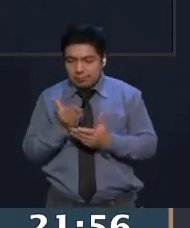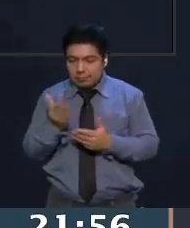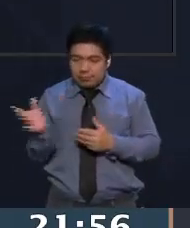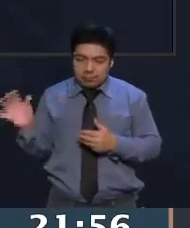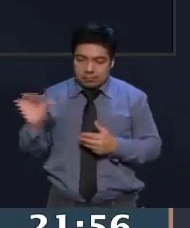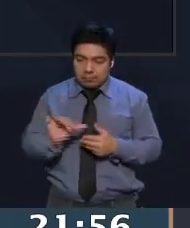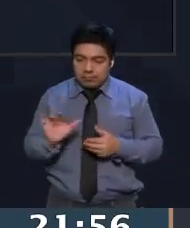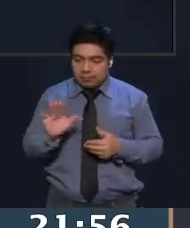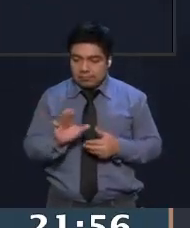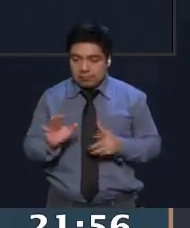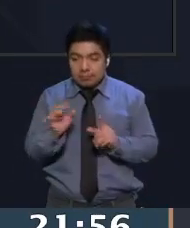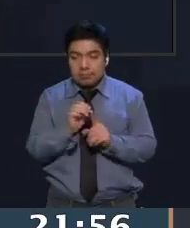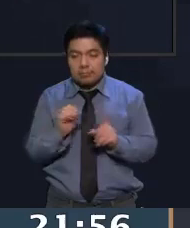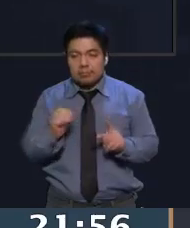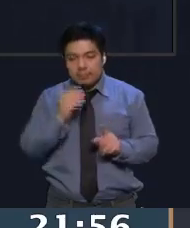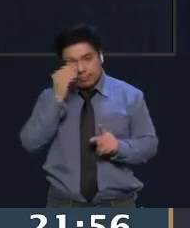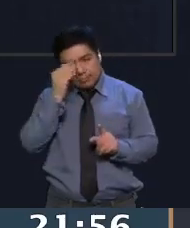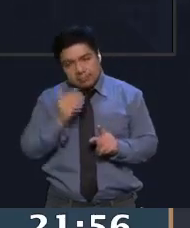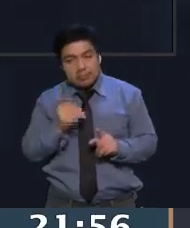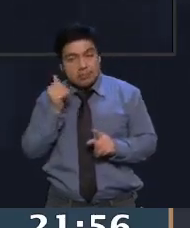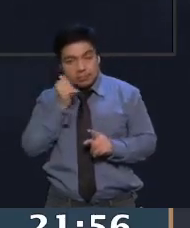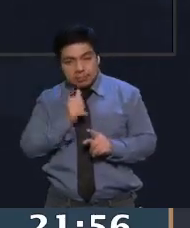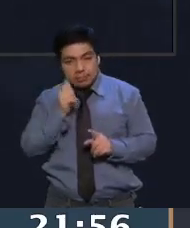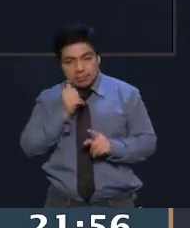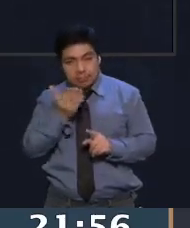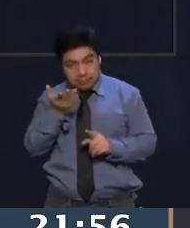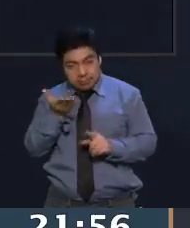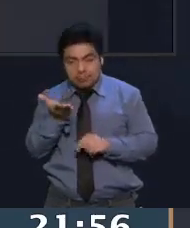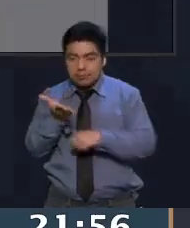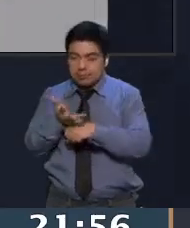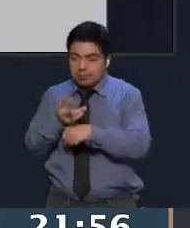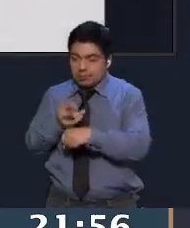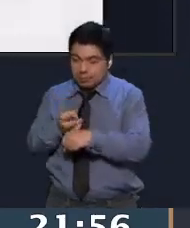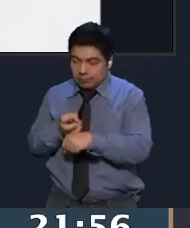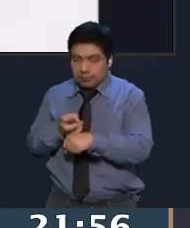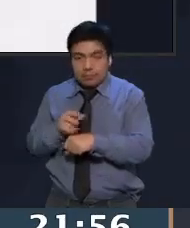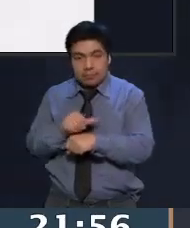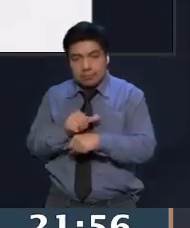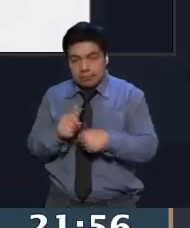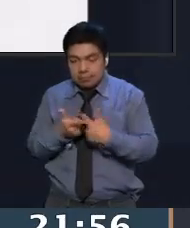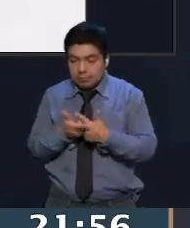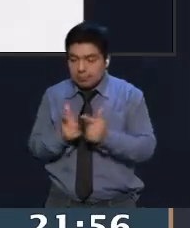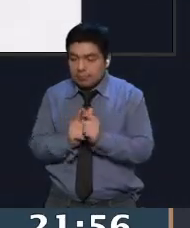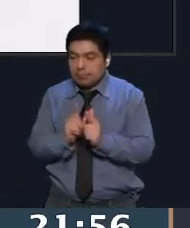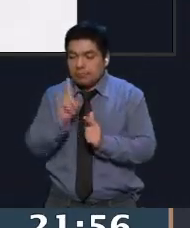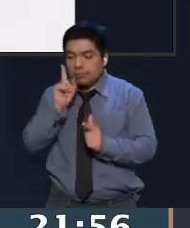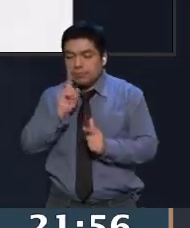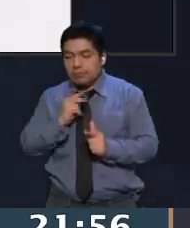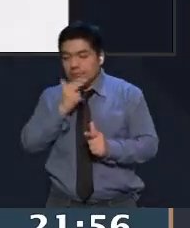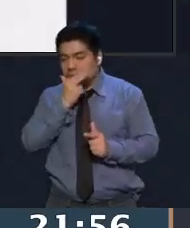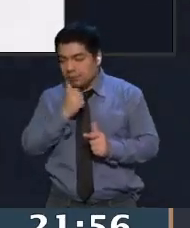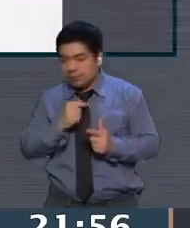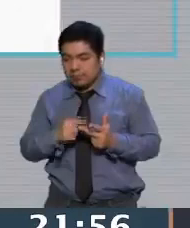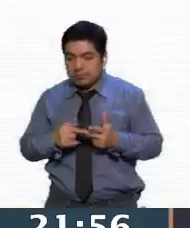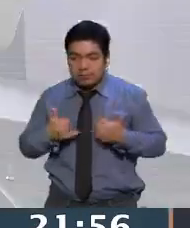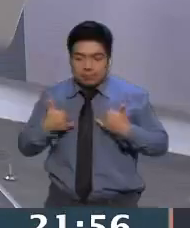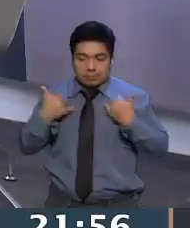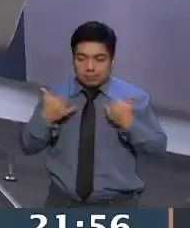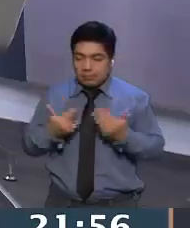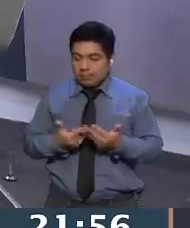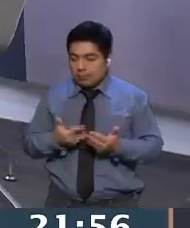de hoy, de miércoles, de organizarse, que, como siempre, también es una invitación a que otros grupos de mujeres, de hombres, de jóvenes, de